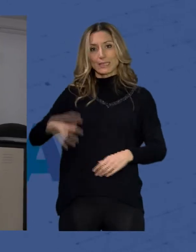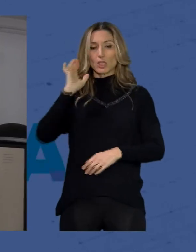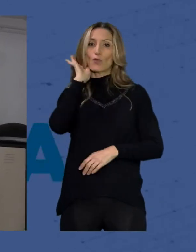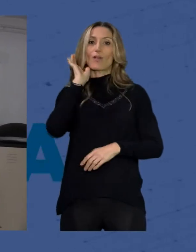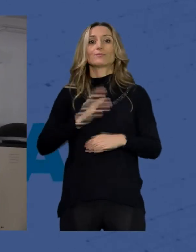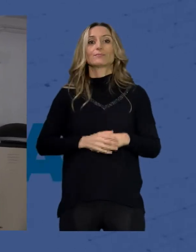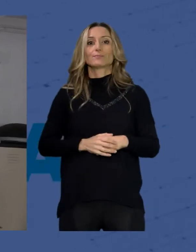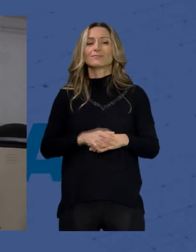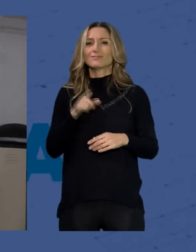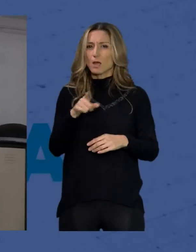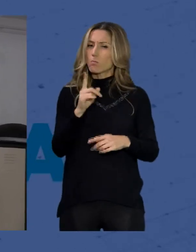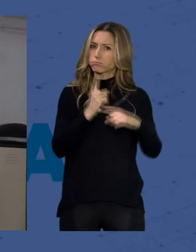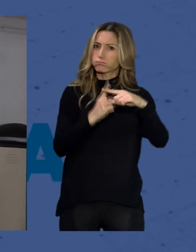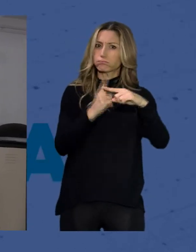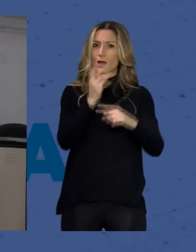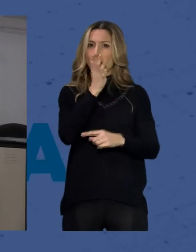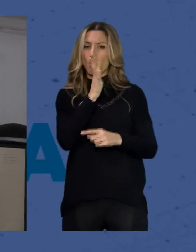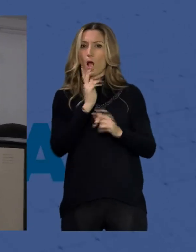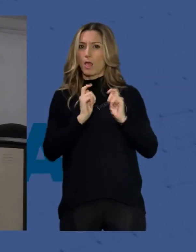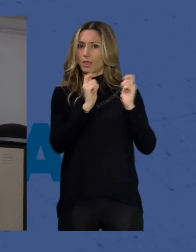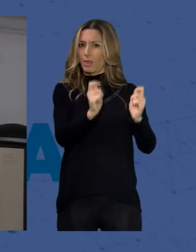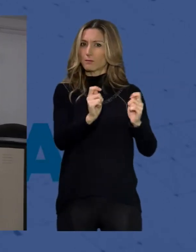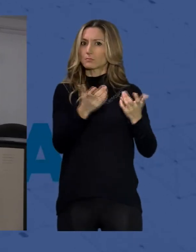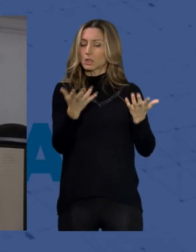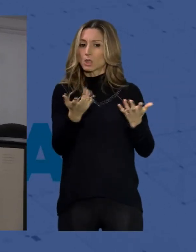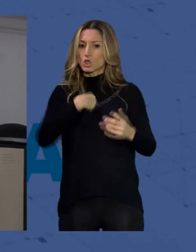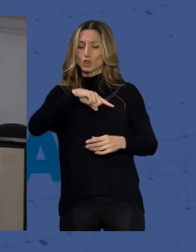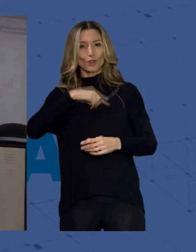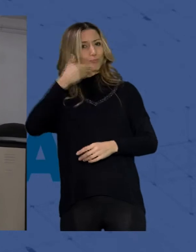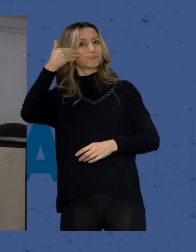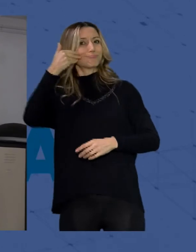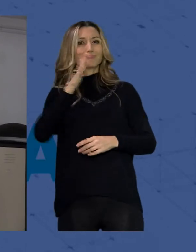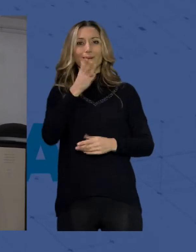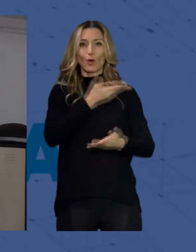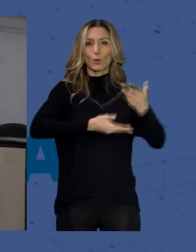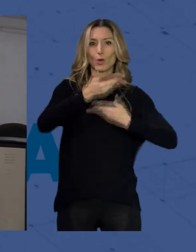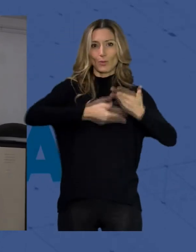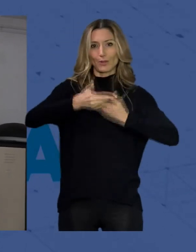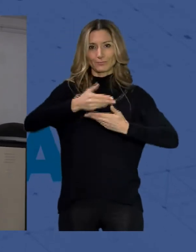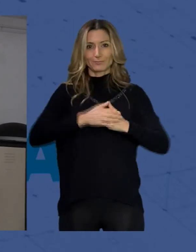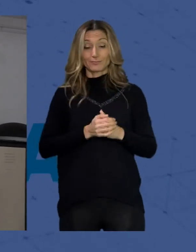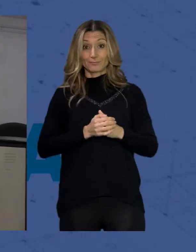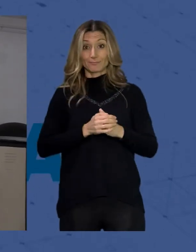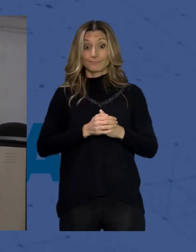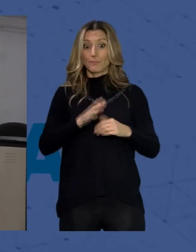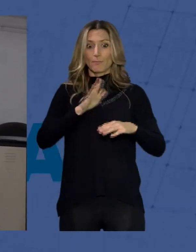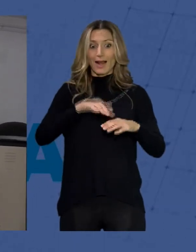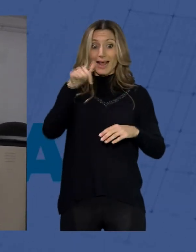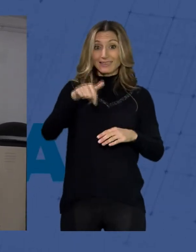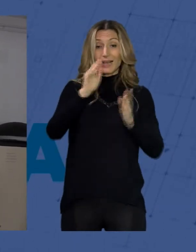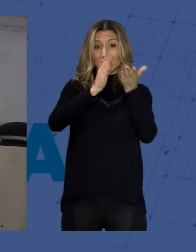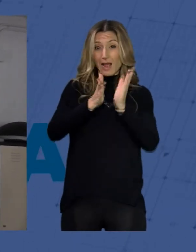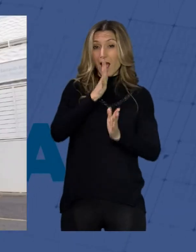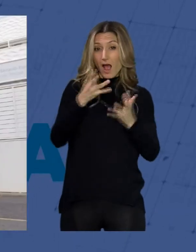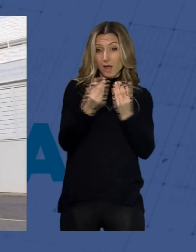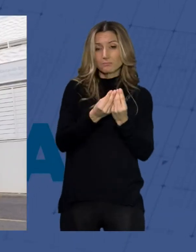beneficios que aporta el agua y a nosotros nos enorgullece colaborar para que se desarrollen estas terapias aquí en